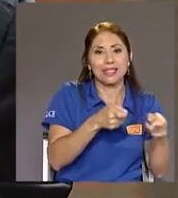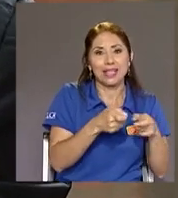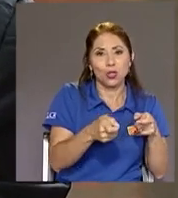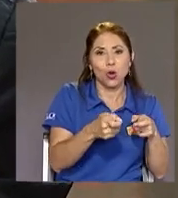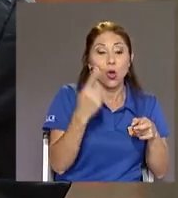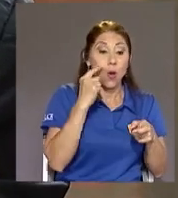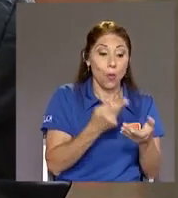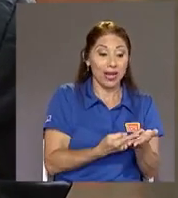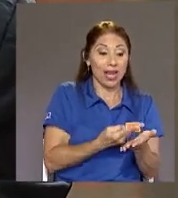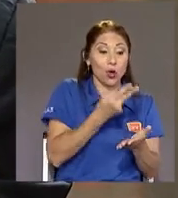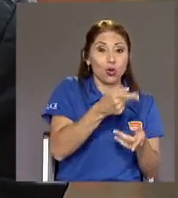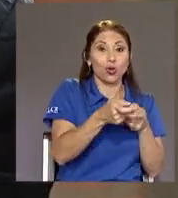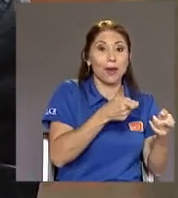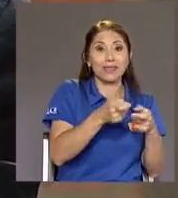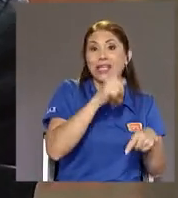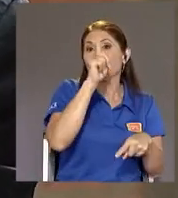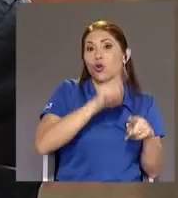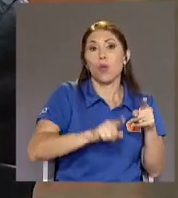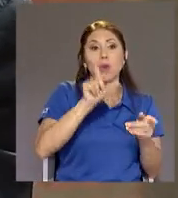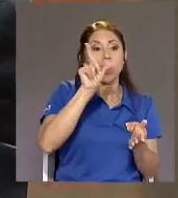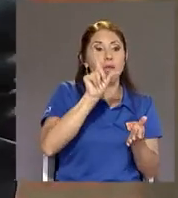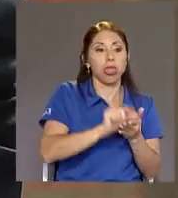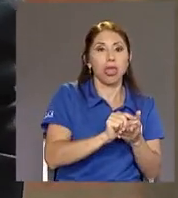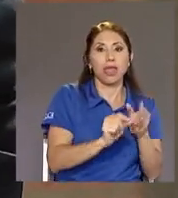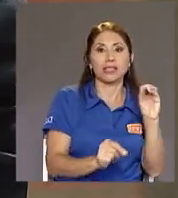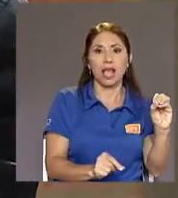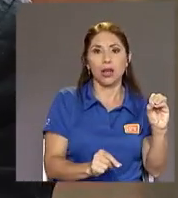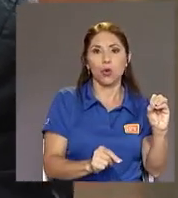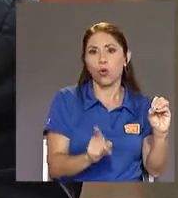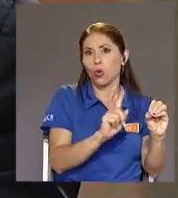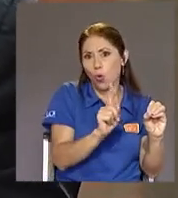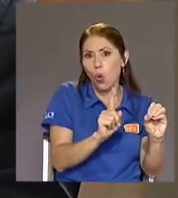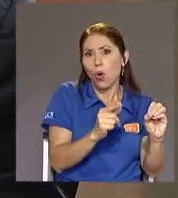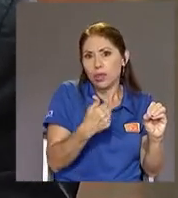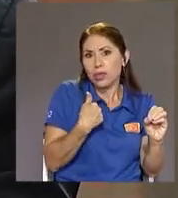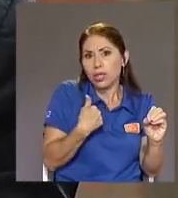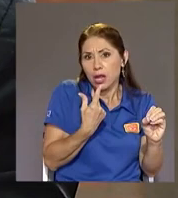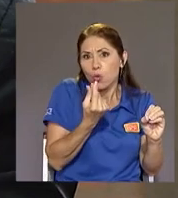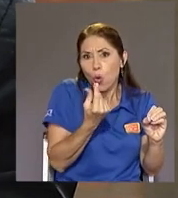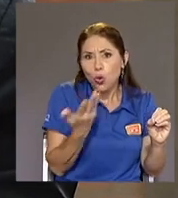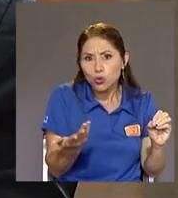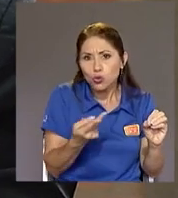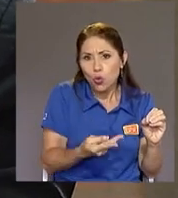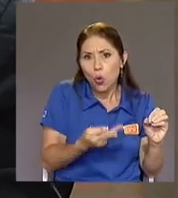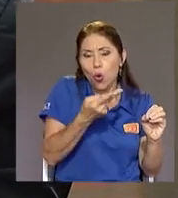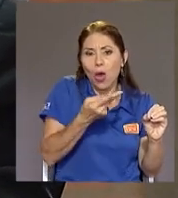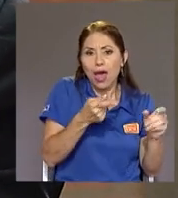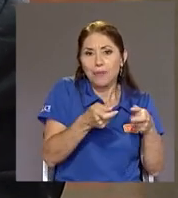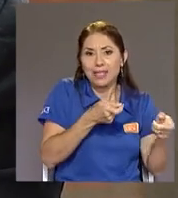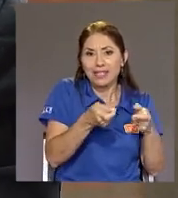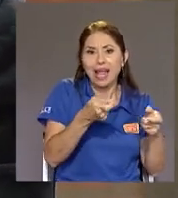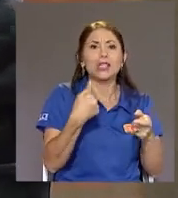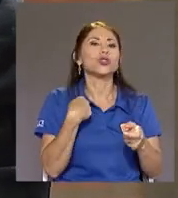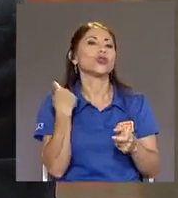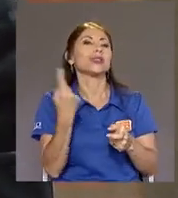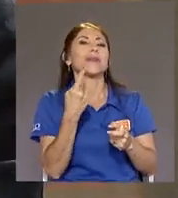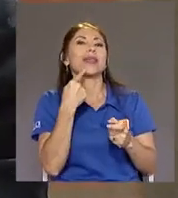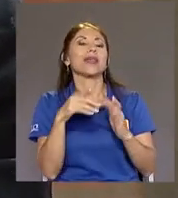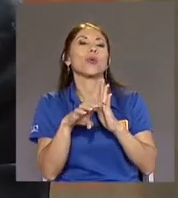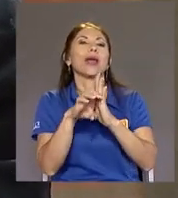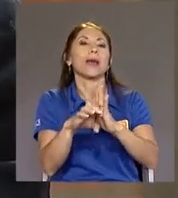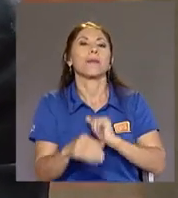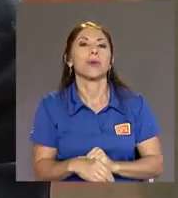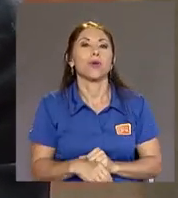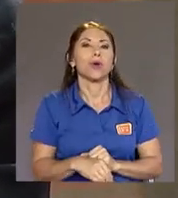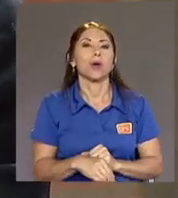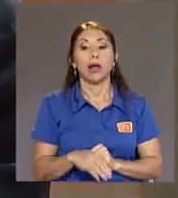administración A cero La encuesta Tiene un costo Administrar El ejemplo Que yo siempre doy Es cuando ha fallado La caja En pagar